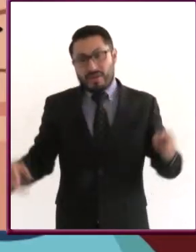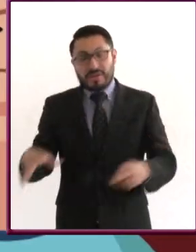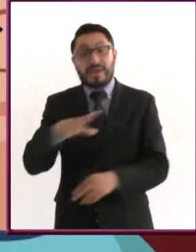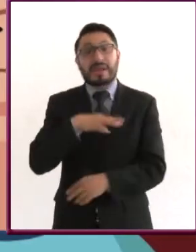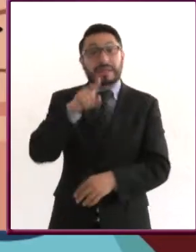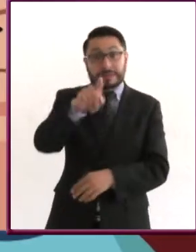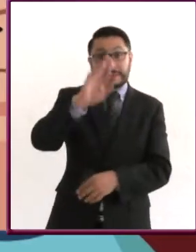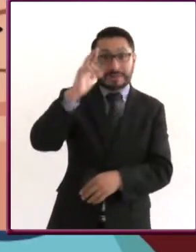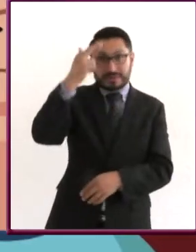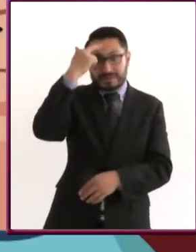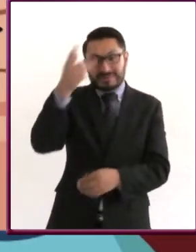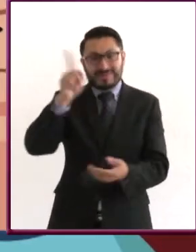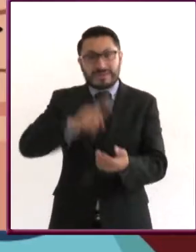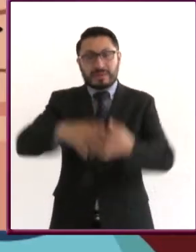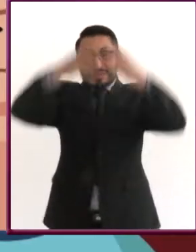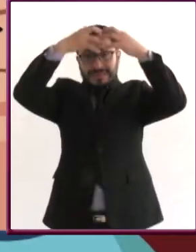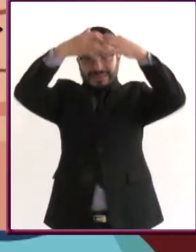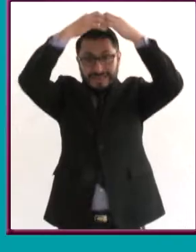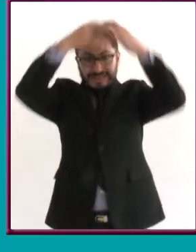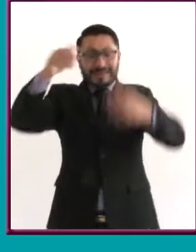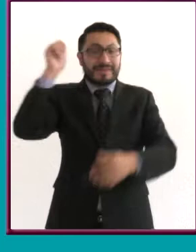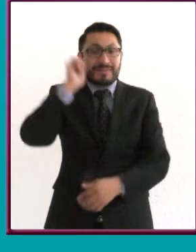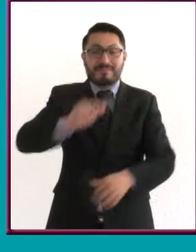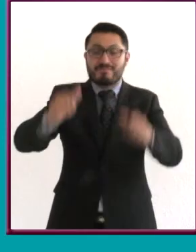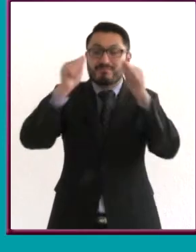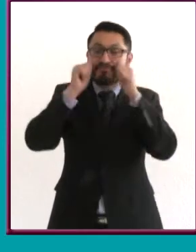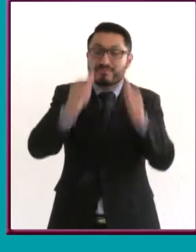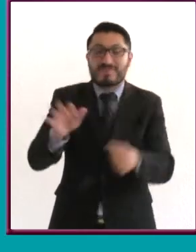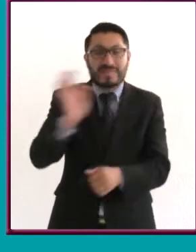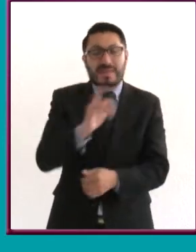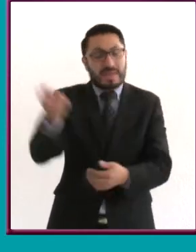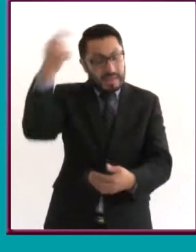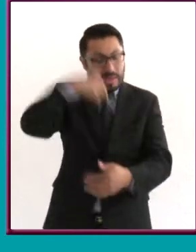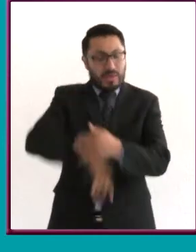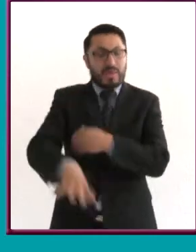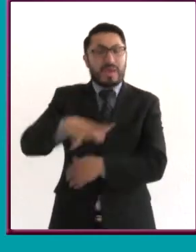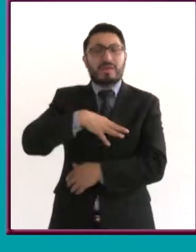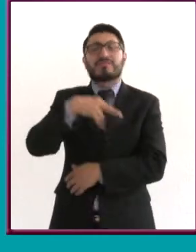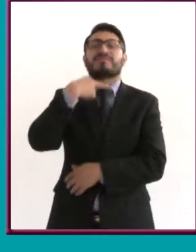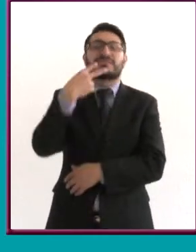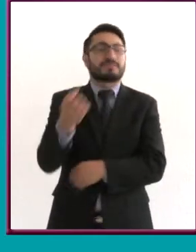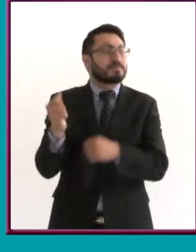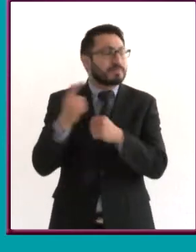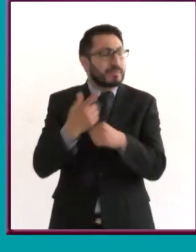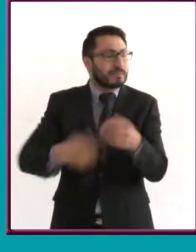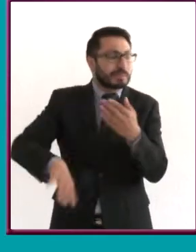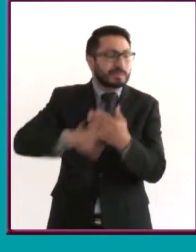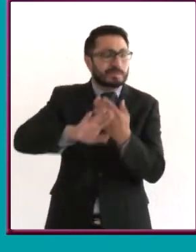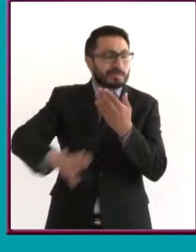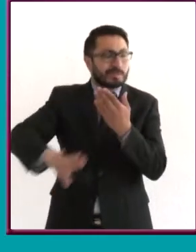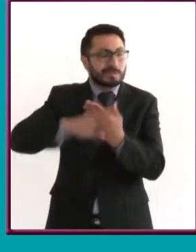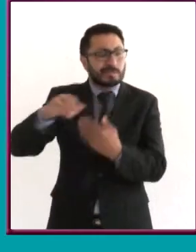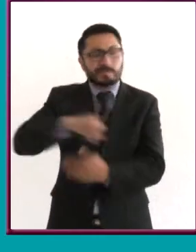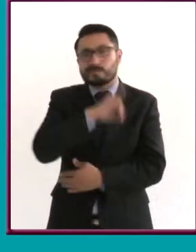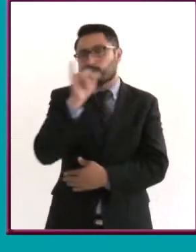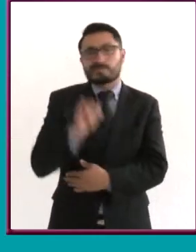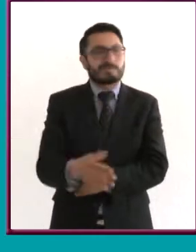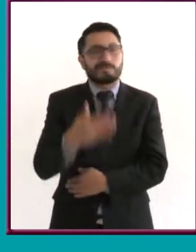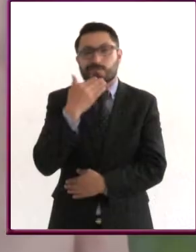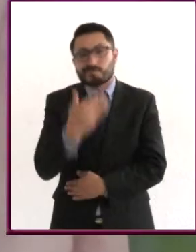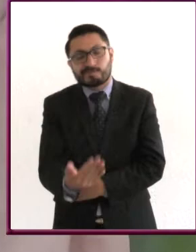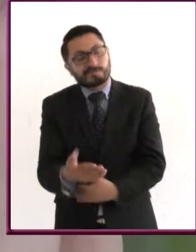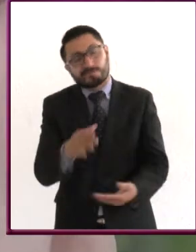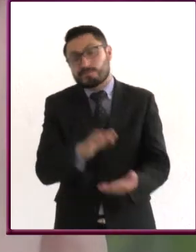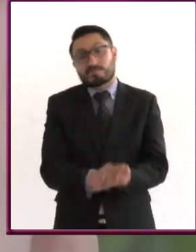Recuerda que tu cerebro siempre escucha. Si tienes dentro de ti a una voz crítica que te maltrata, que nunca está conforme con lo que